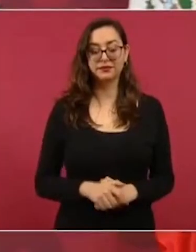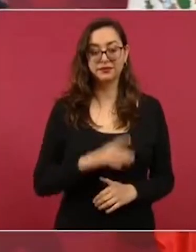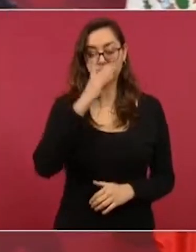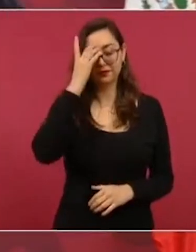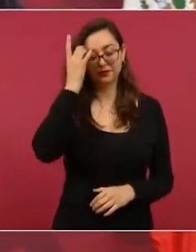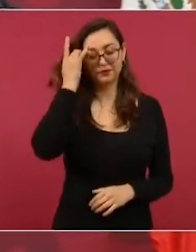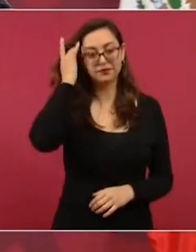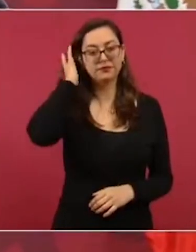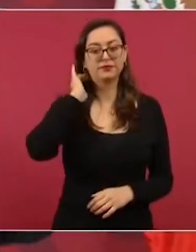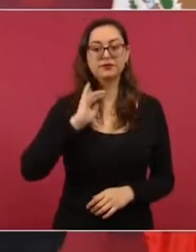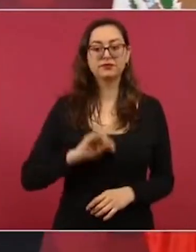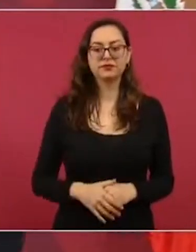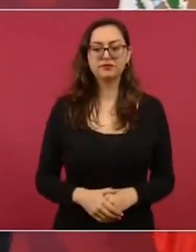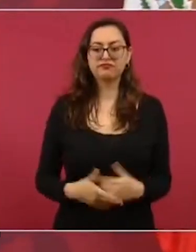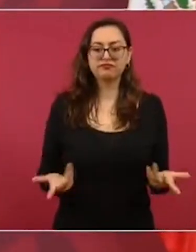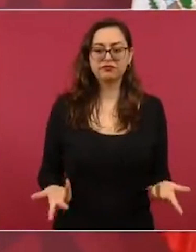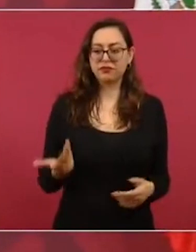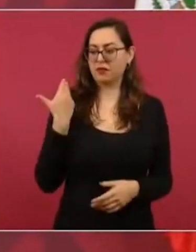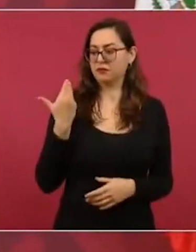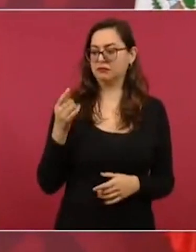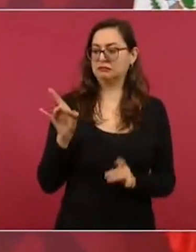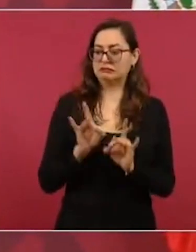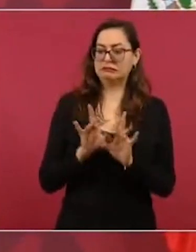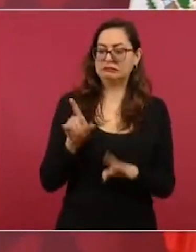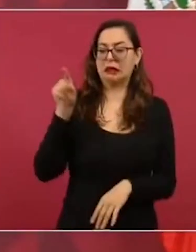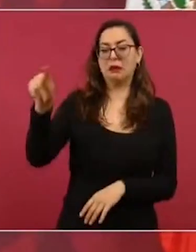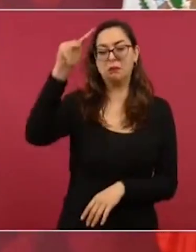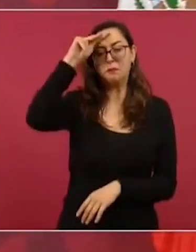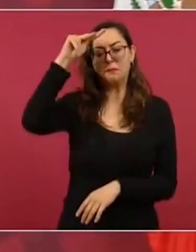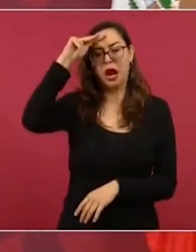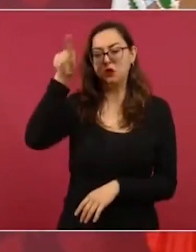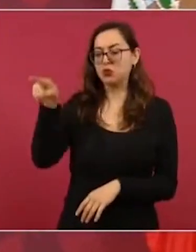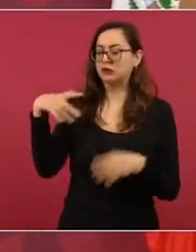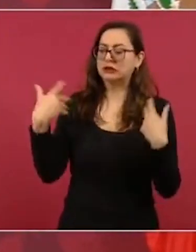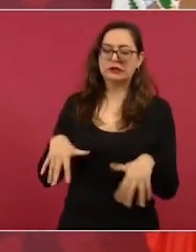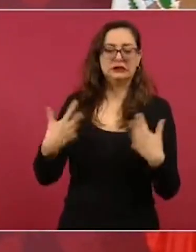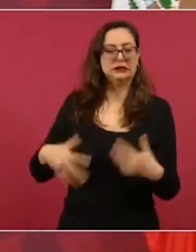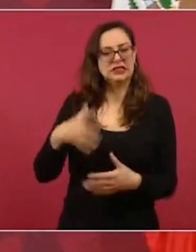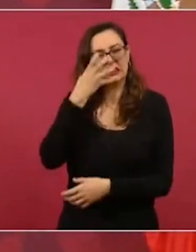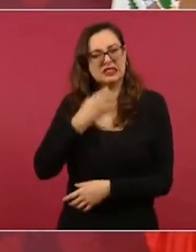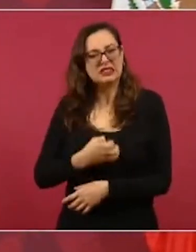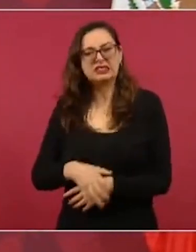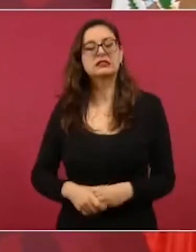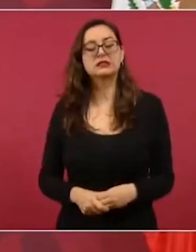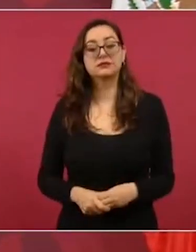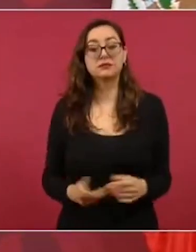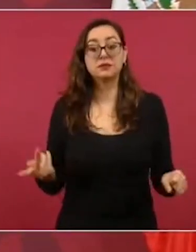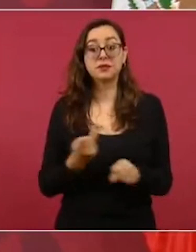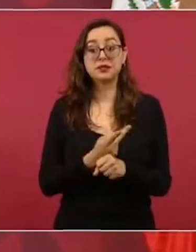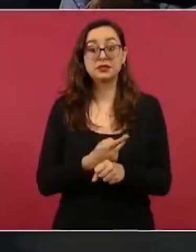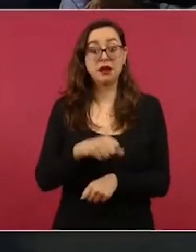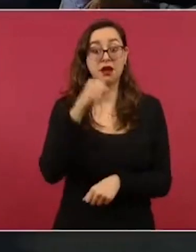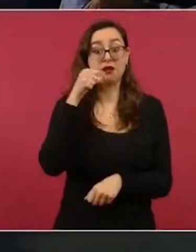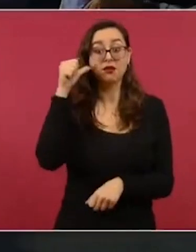sociales en su contra luego de la destitución del presidente de Perú, Pedro Castillo. En Twitter se hizo tendencia al hashtag Sigues